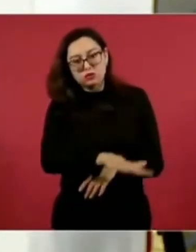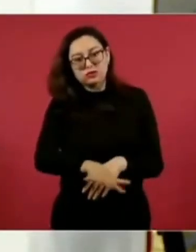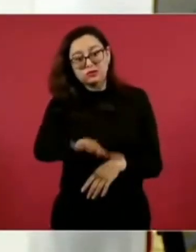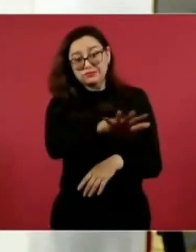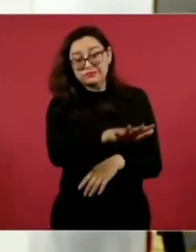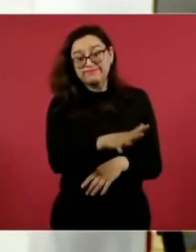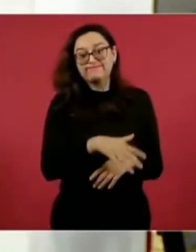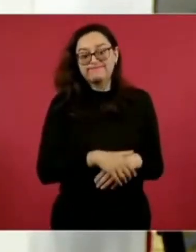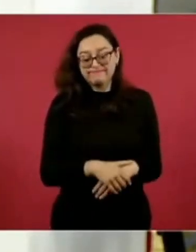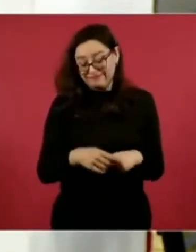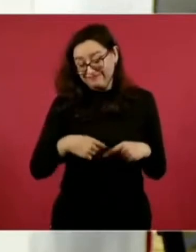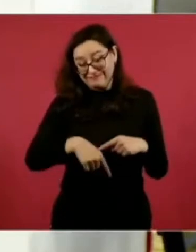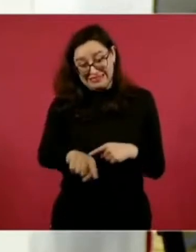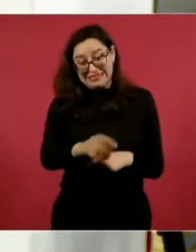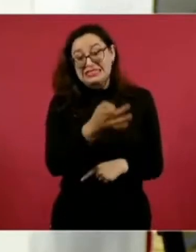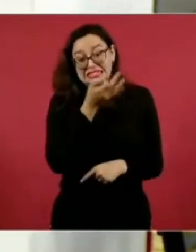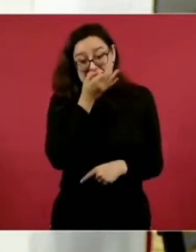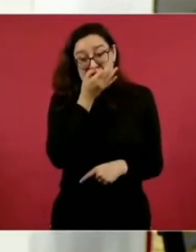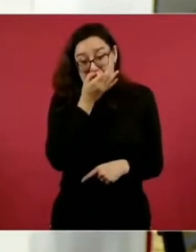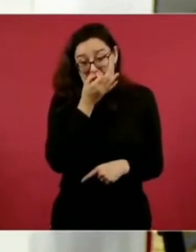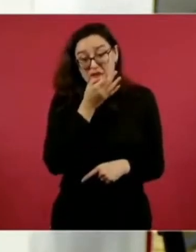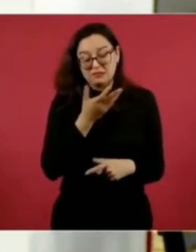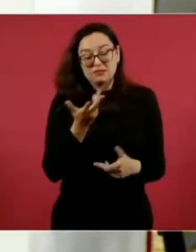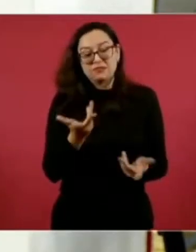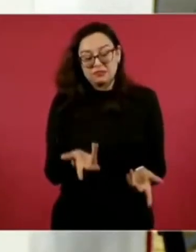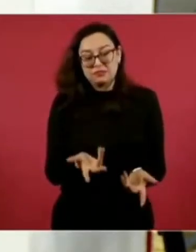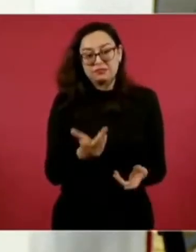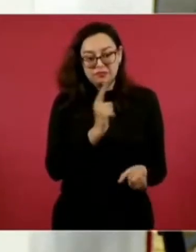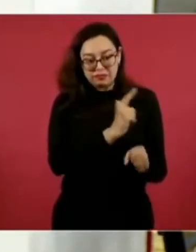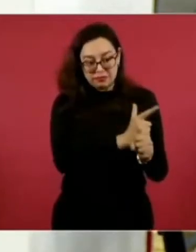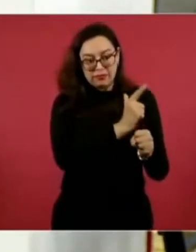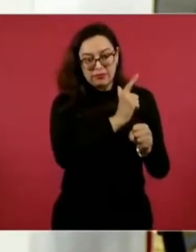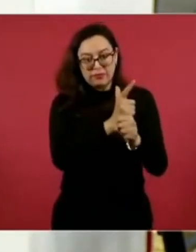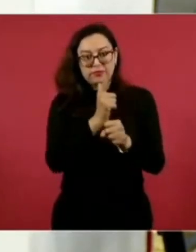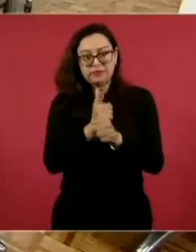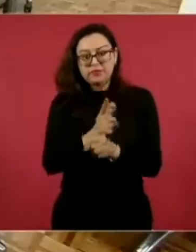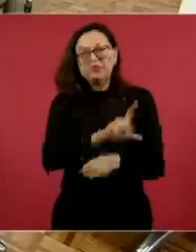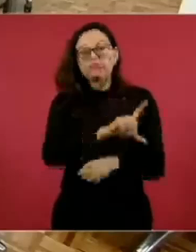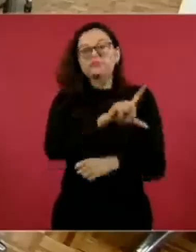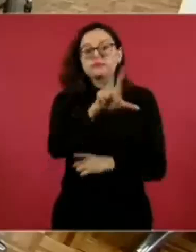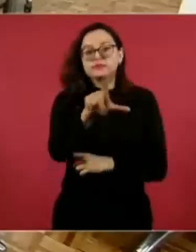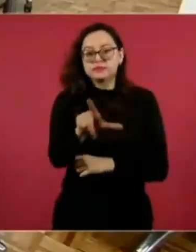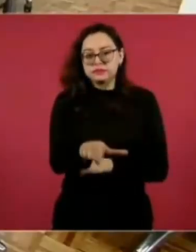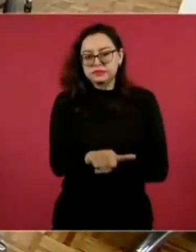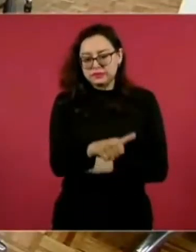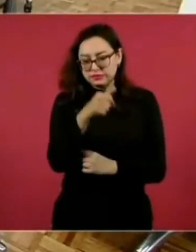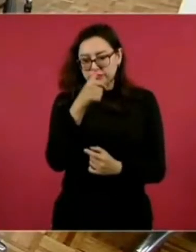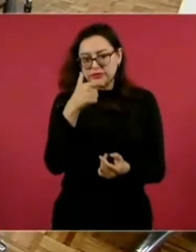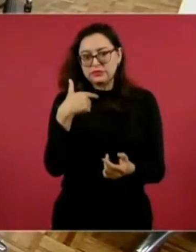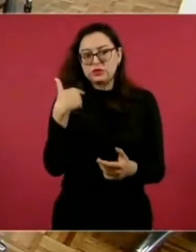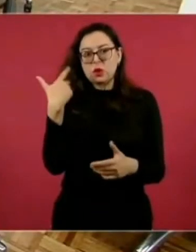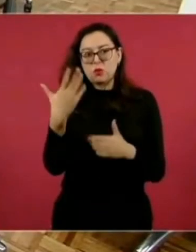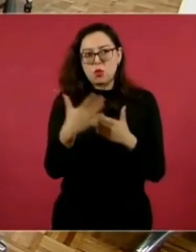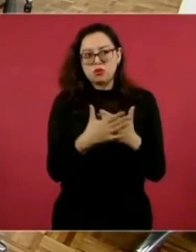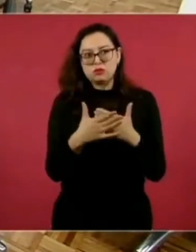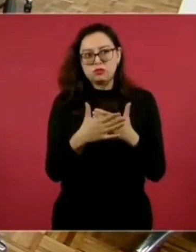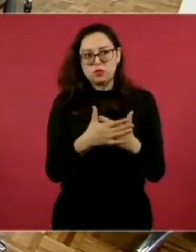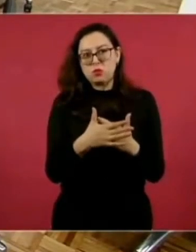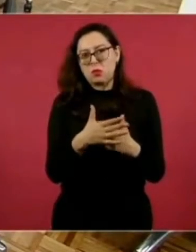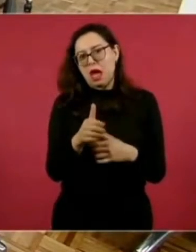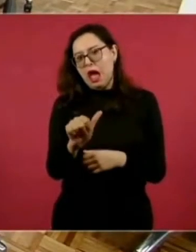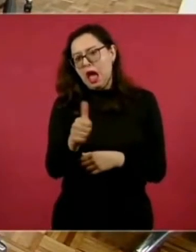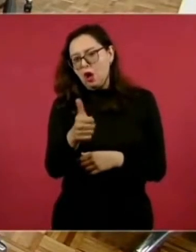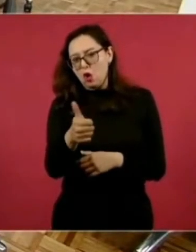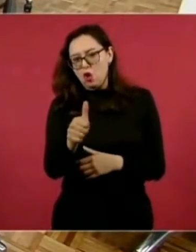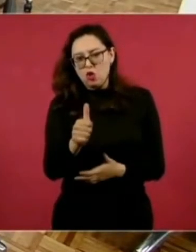se esperan nuevos hallazgos. Y posteriormente, a mediados de agosto, presidente, se está